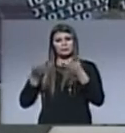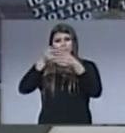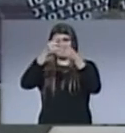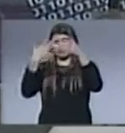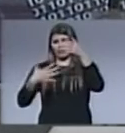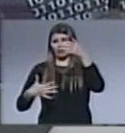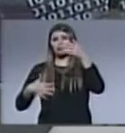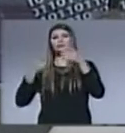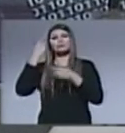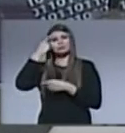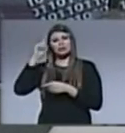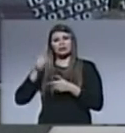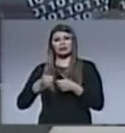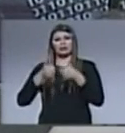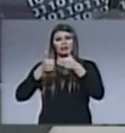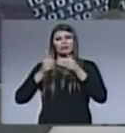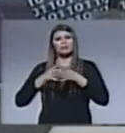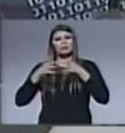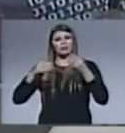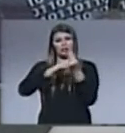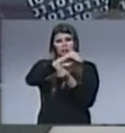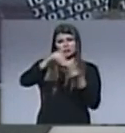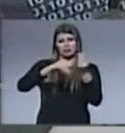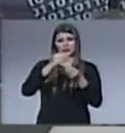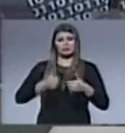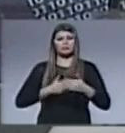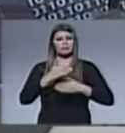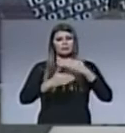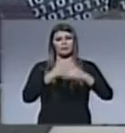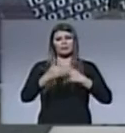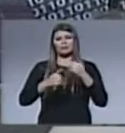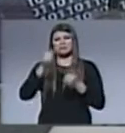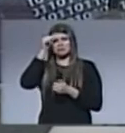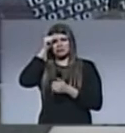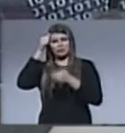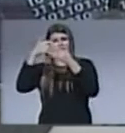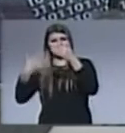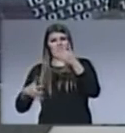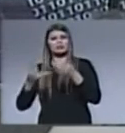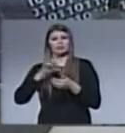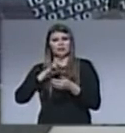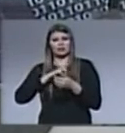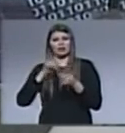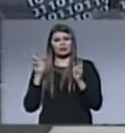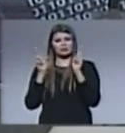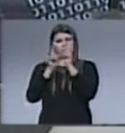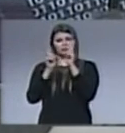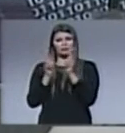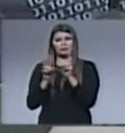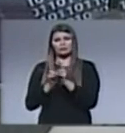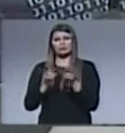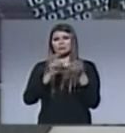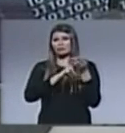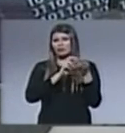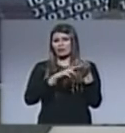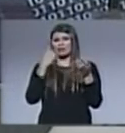que han engrandecido a las sociedades. Aquellos valores que encontramos en forma resumida en los diez